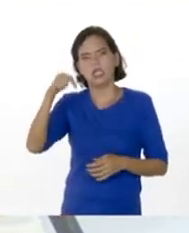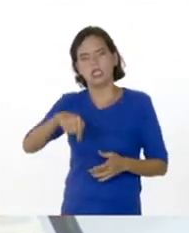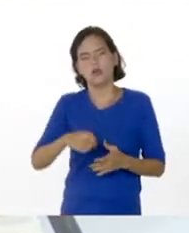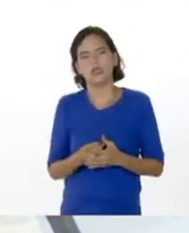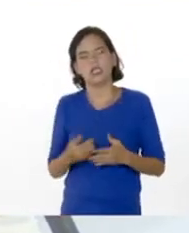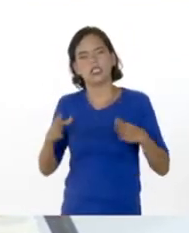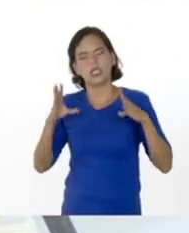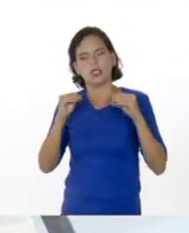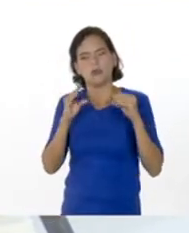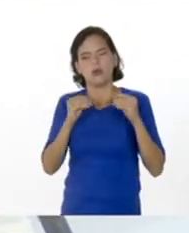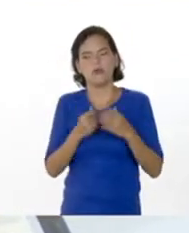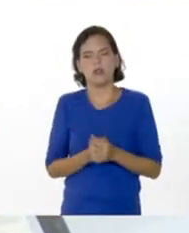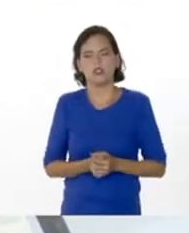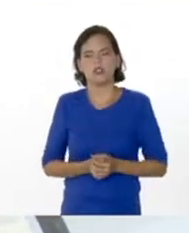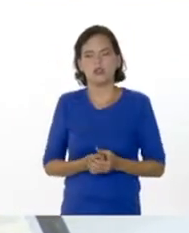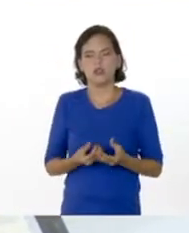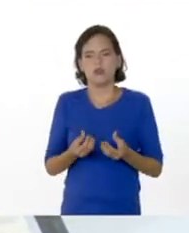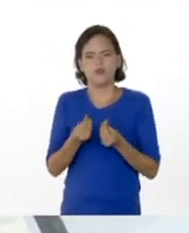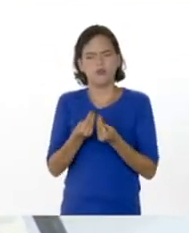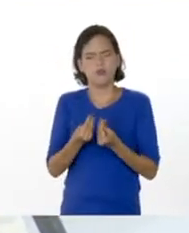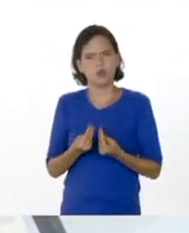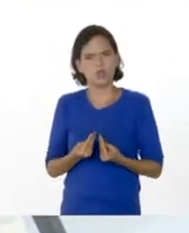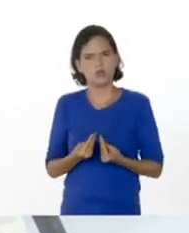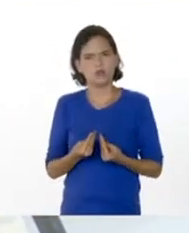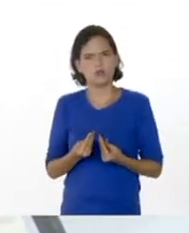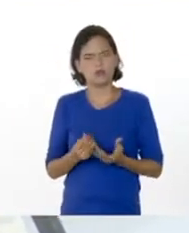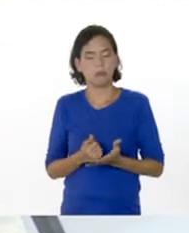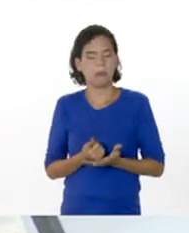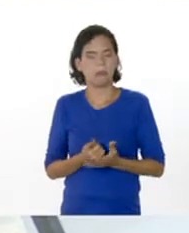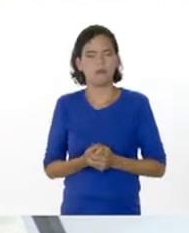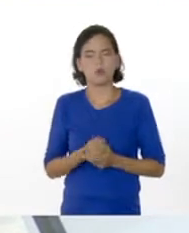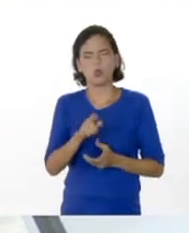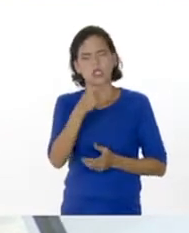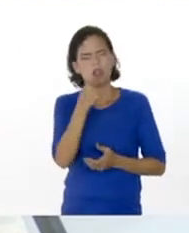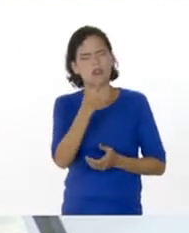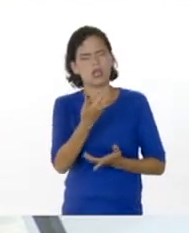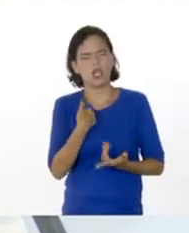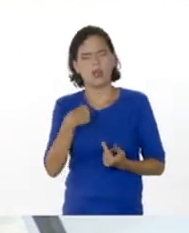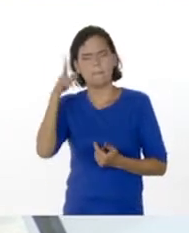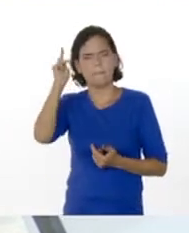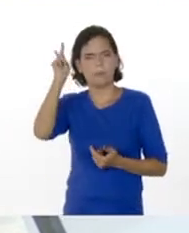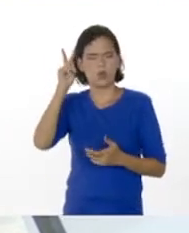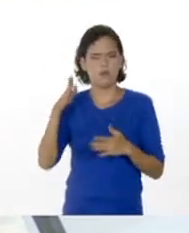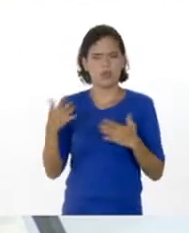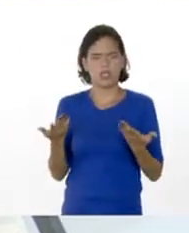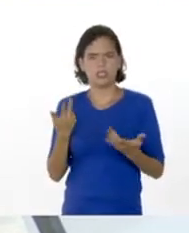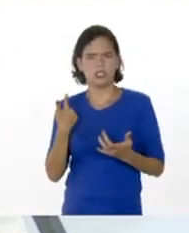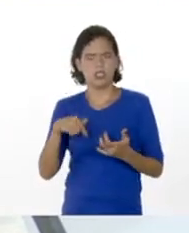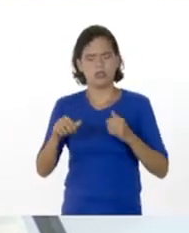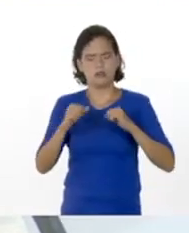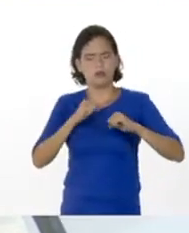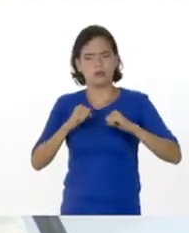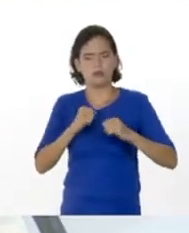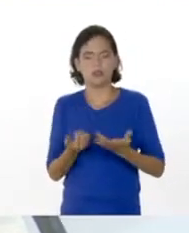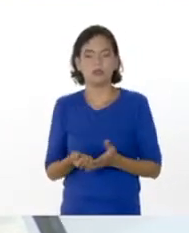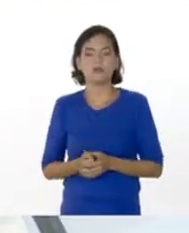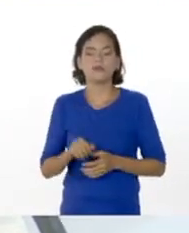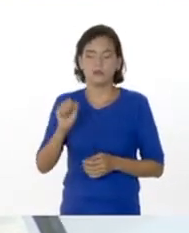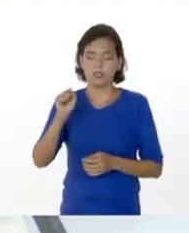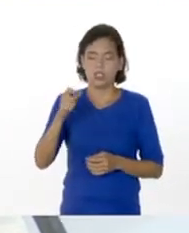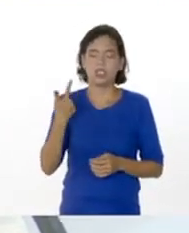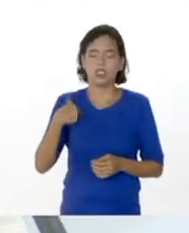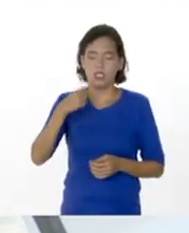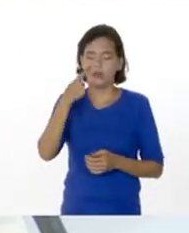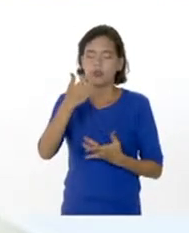estaremos hablando sobre fluidos. ¿Ok? Fluidos. Ustedes dirán, profe, ¿tendrá que ver con movimiento? Pues